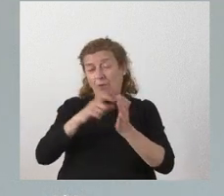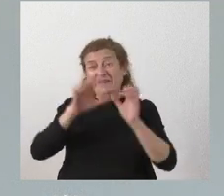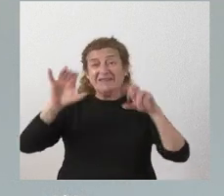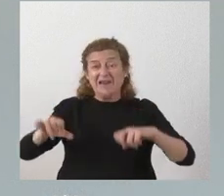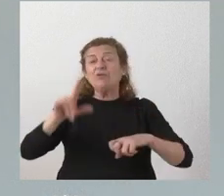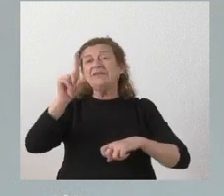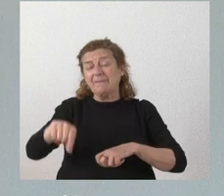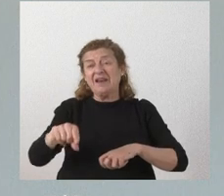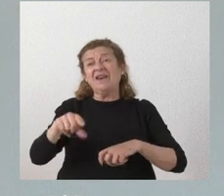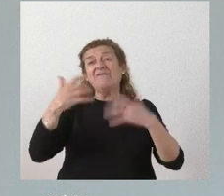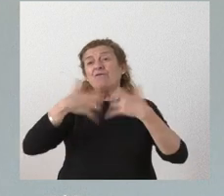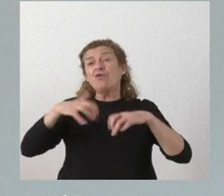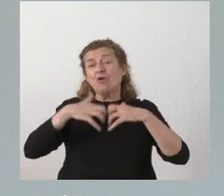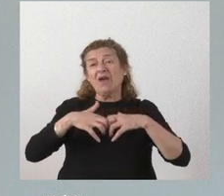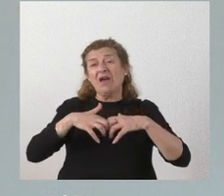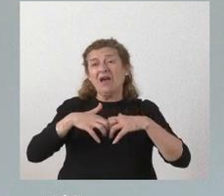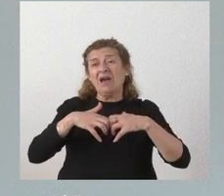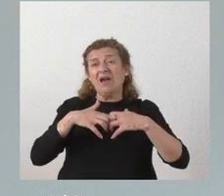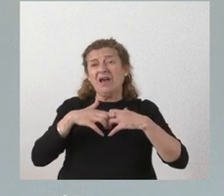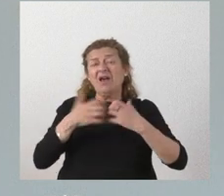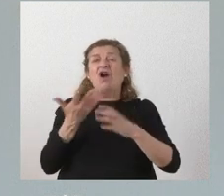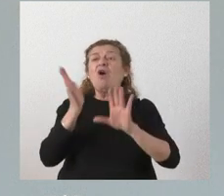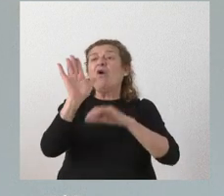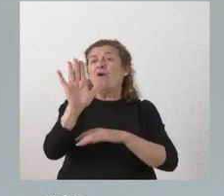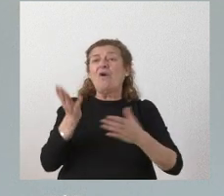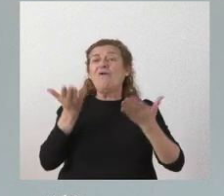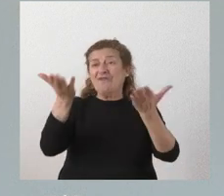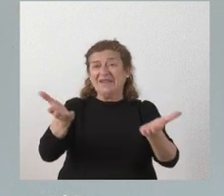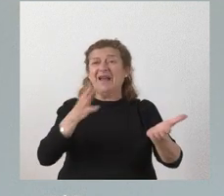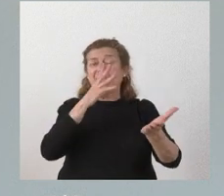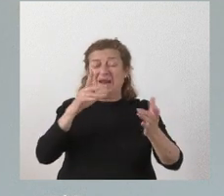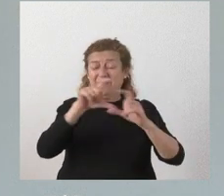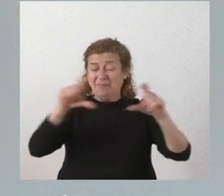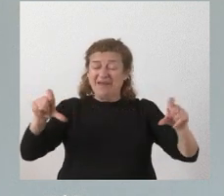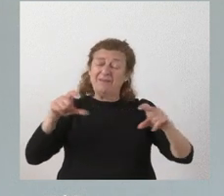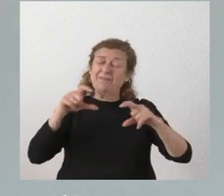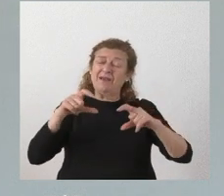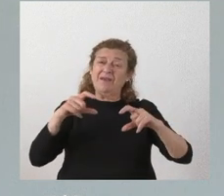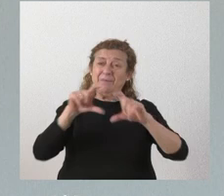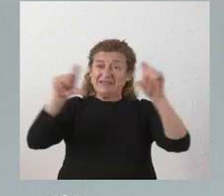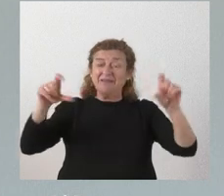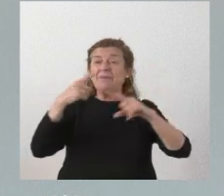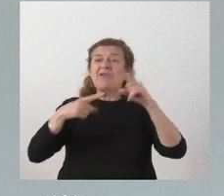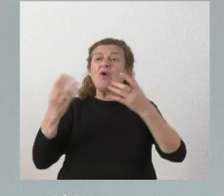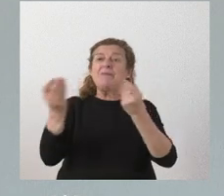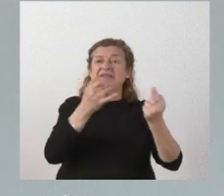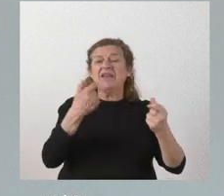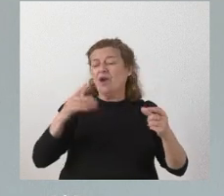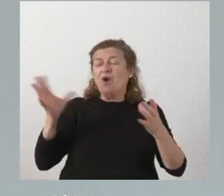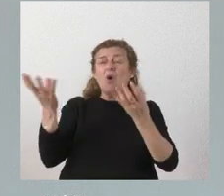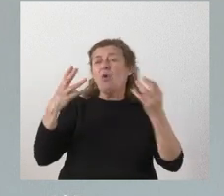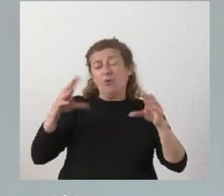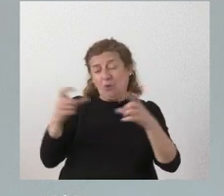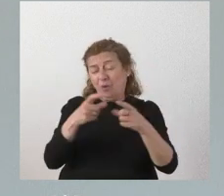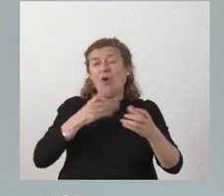en marcha de esa oferta en torno al Parque Empresarial del Medio Ambiente y el conjunto de ofertas que está haciendo la Junta de Castilla y León a Empresas